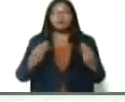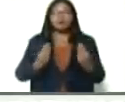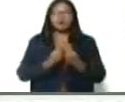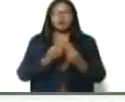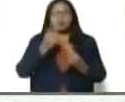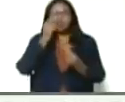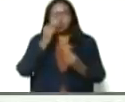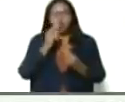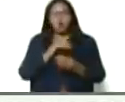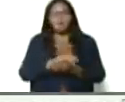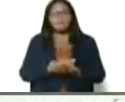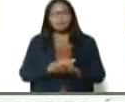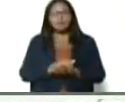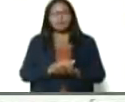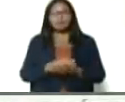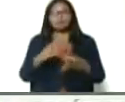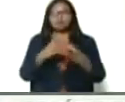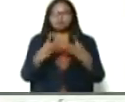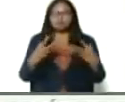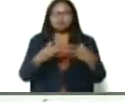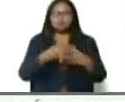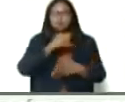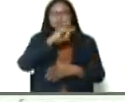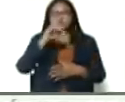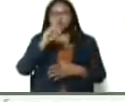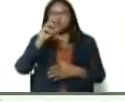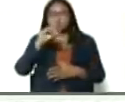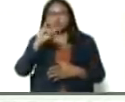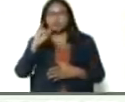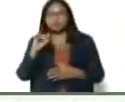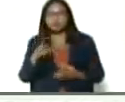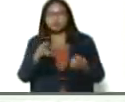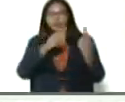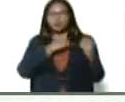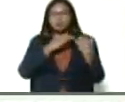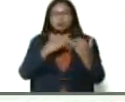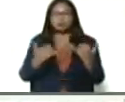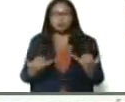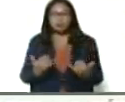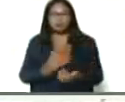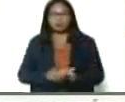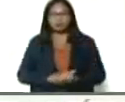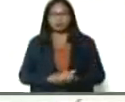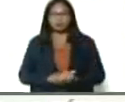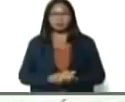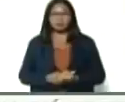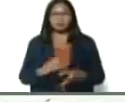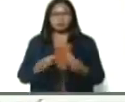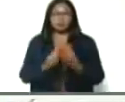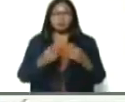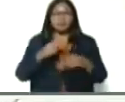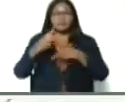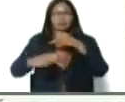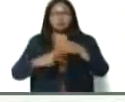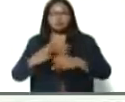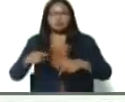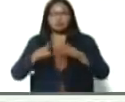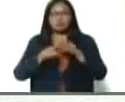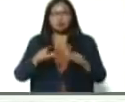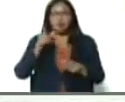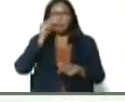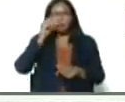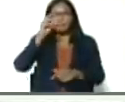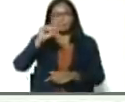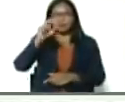de división González Viña, comandante, la soy número 33, y en compañía, del gerente de producción, Manuel